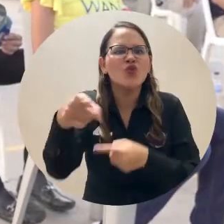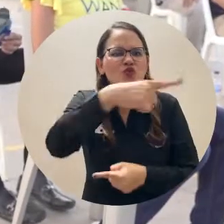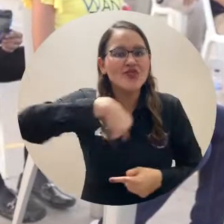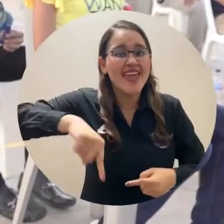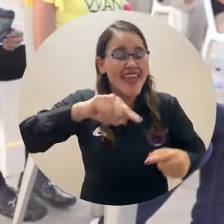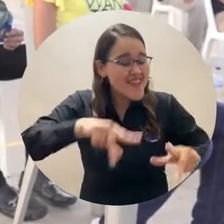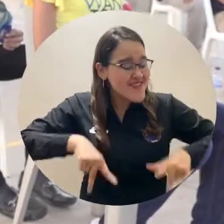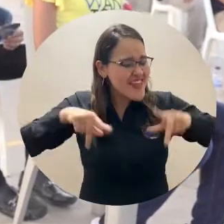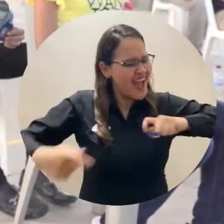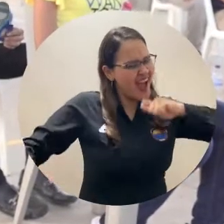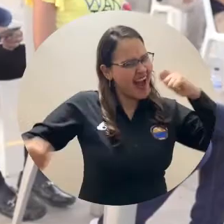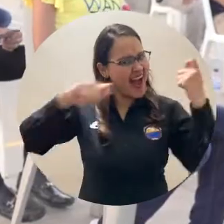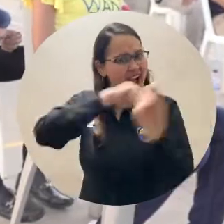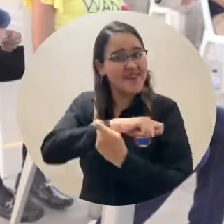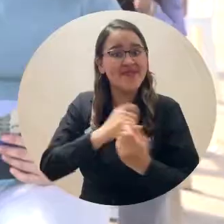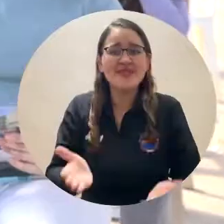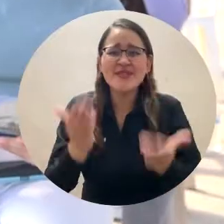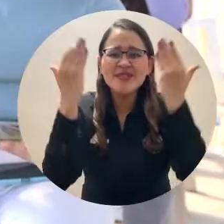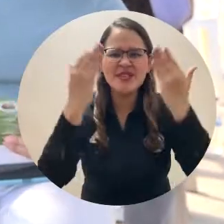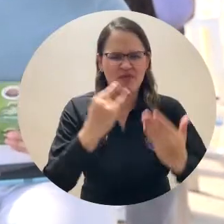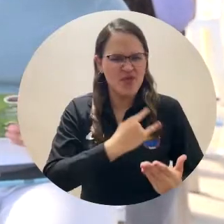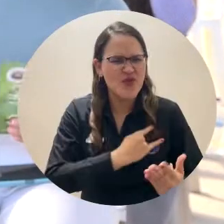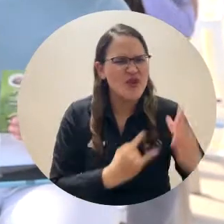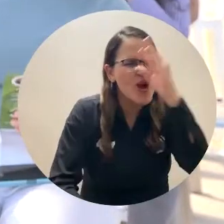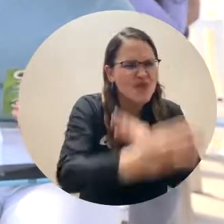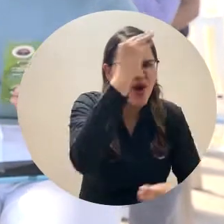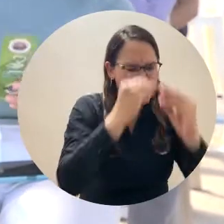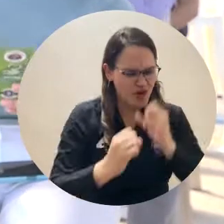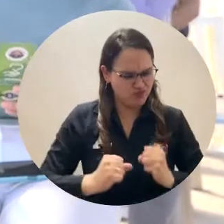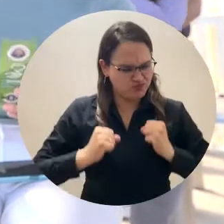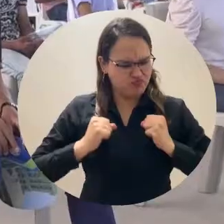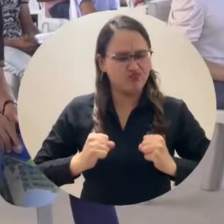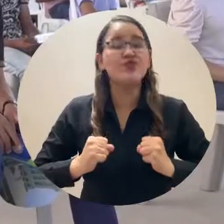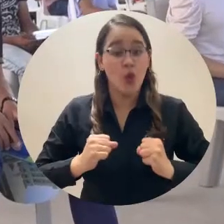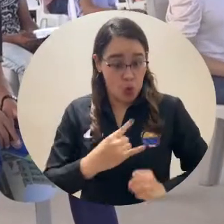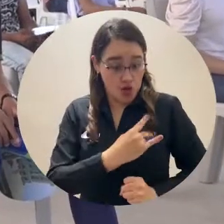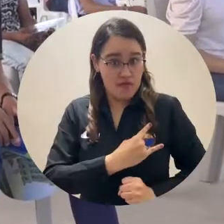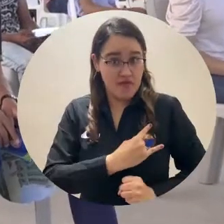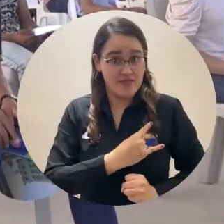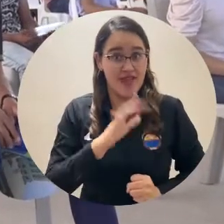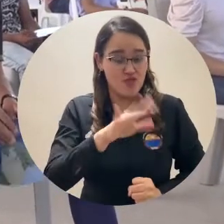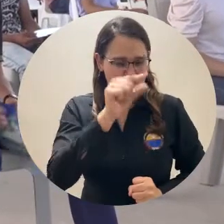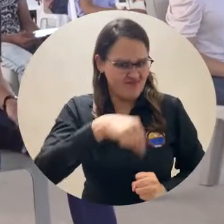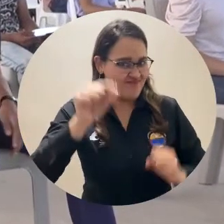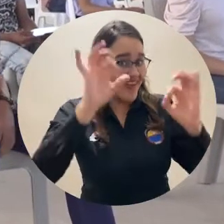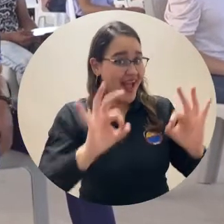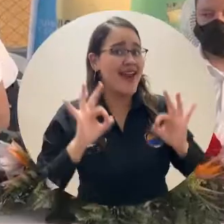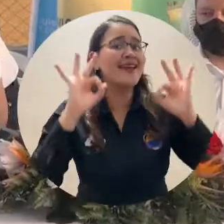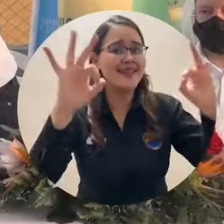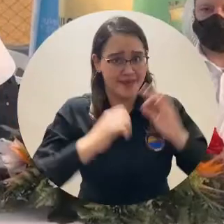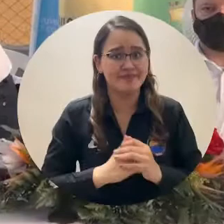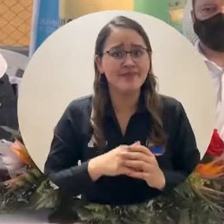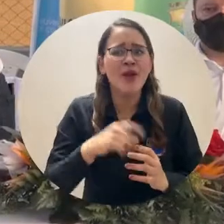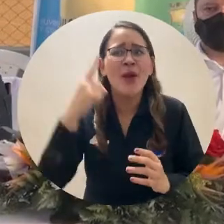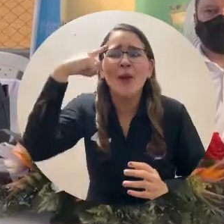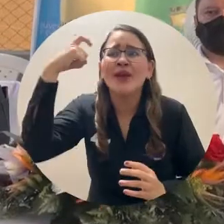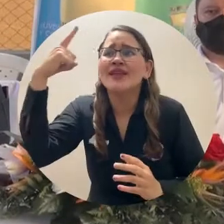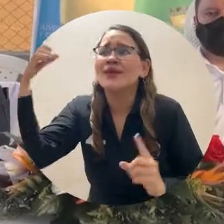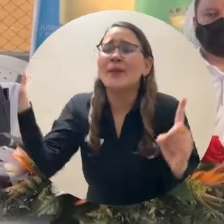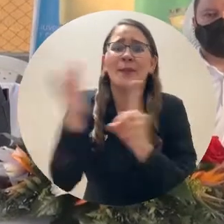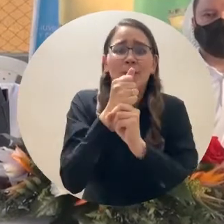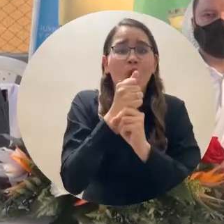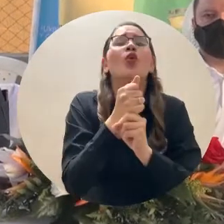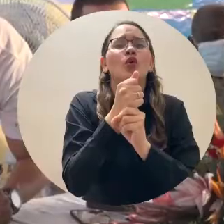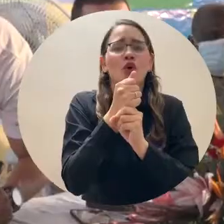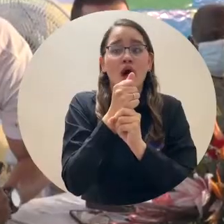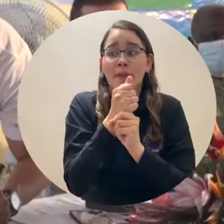su vida positivamente a partir de la educación de alta calidad, es algo que no tiene precio. Hay que trabajar por los sueños, pero los sueños no se cumplen solos.